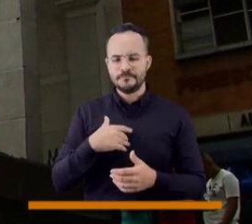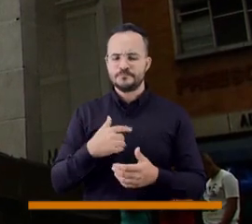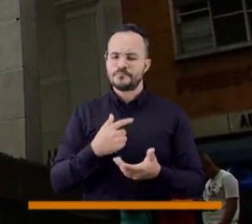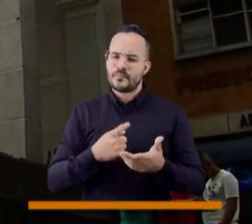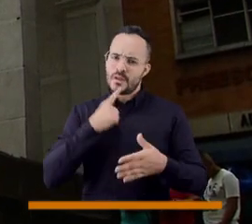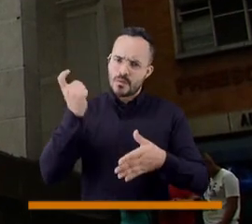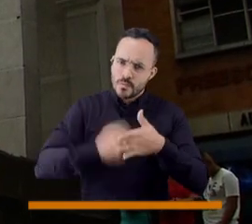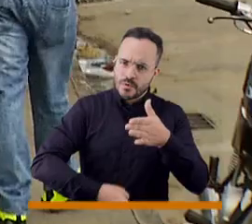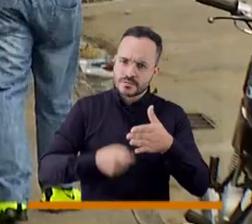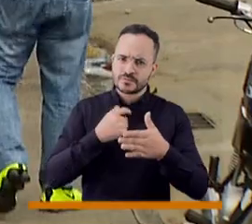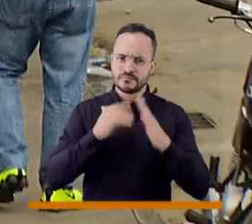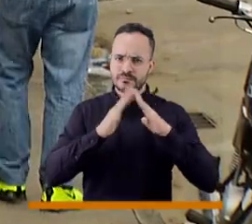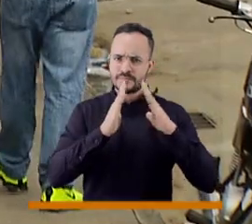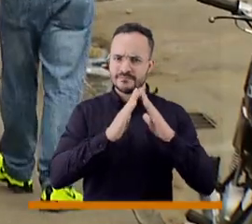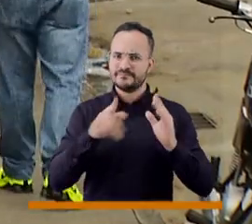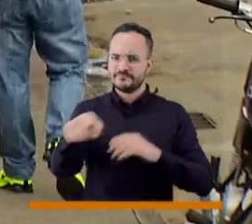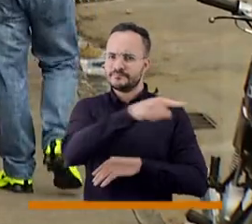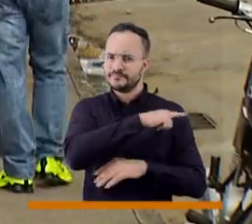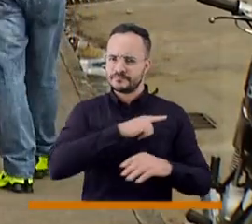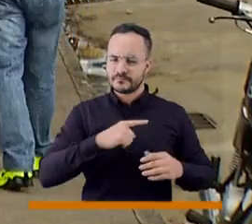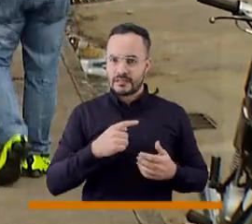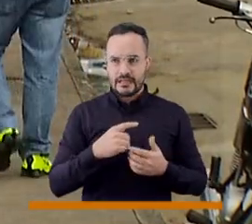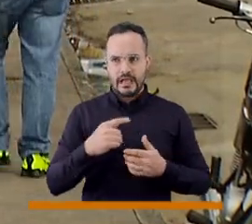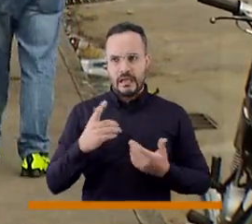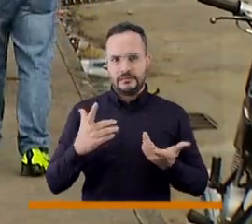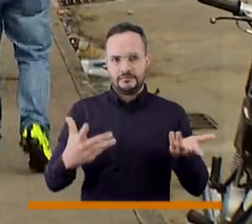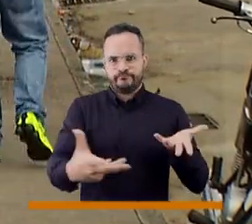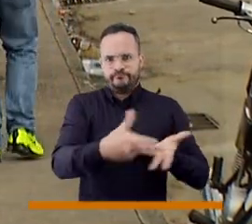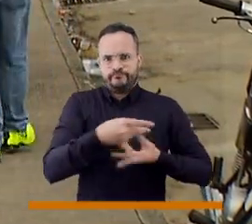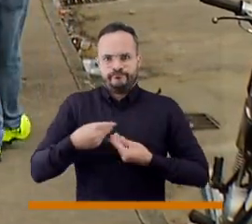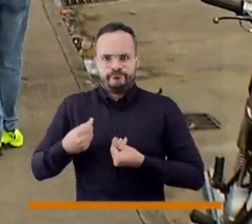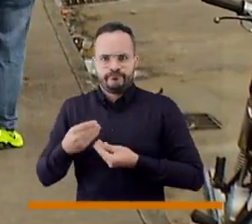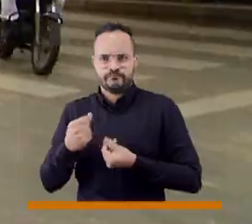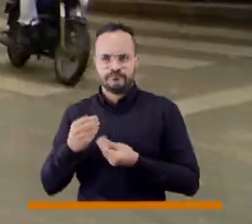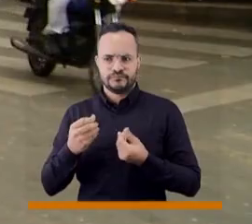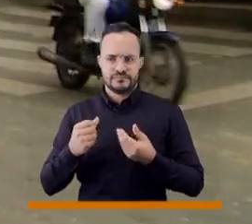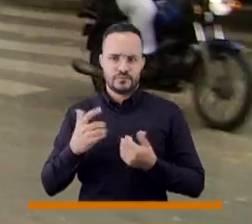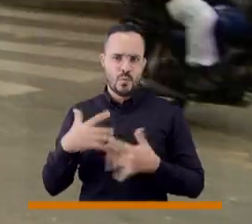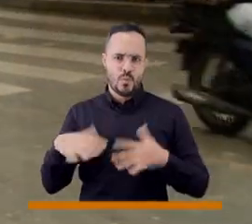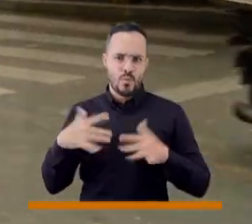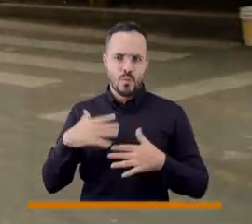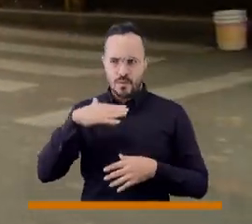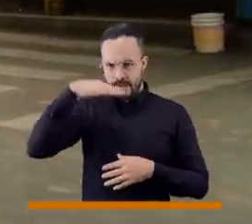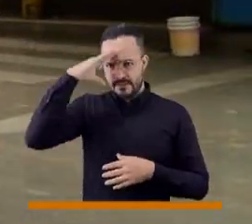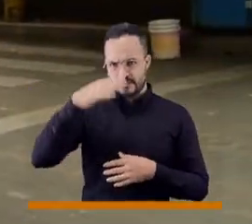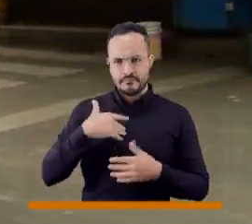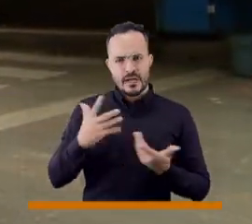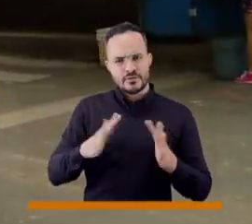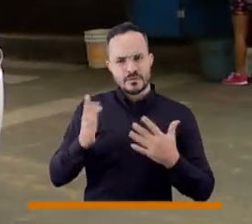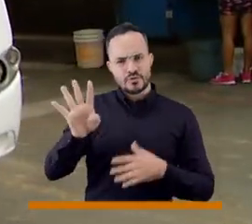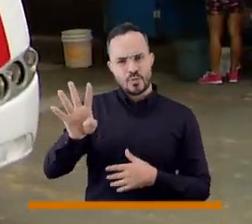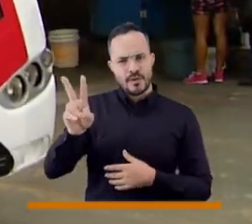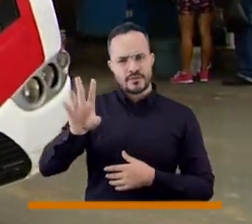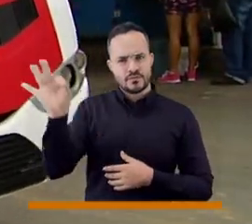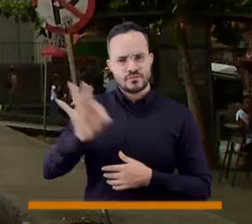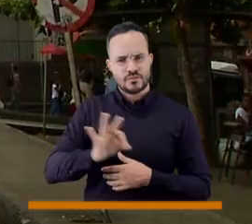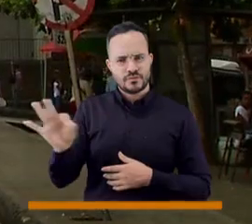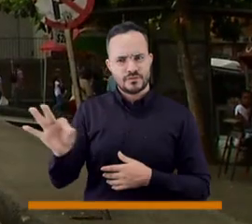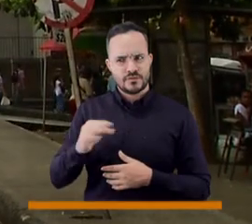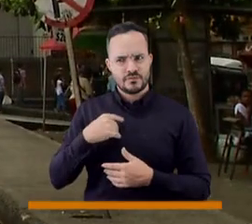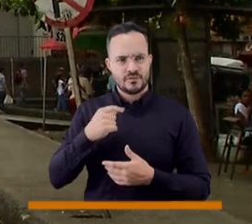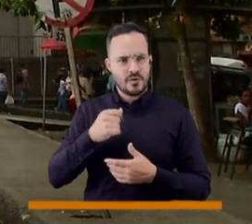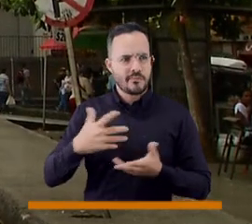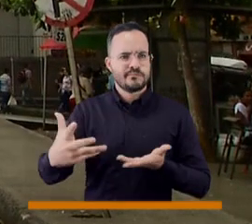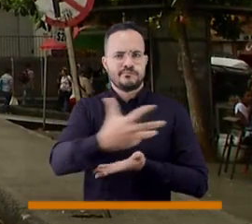del impuesto predial, podríamos decir que es la principal renta del Distrito de Medellín, nos dicen que representa el 42